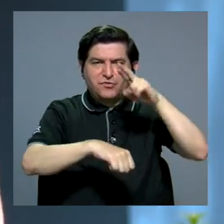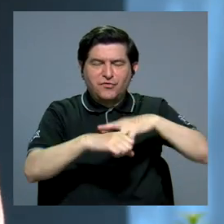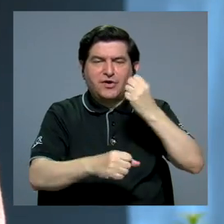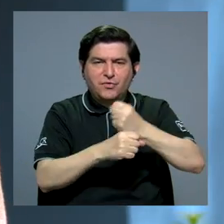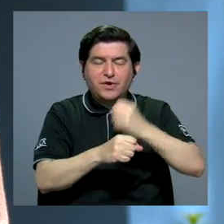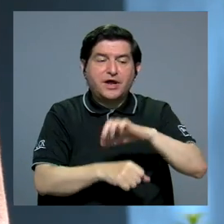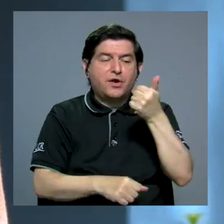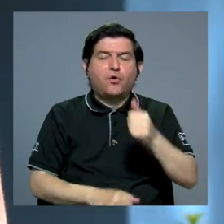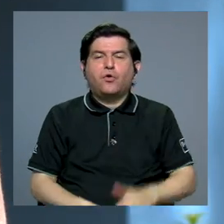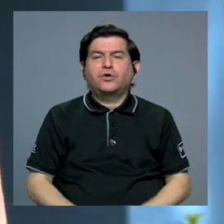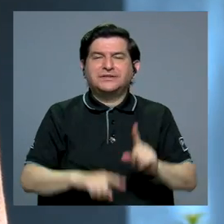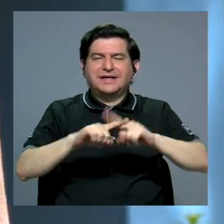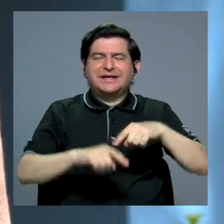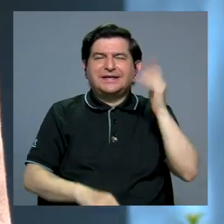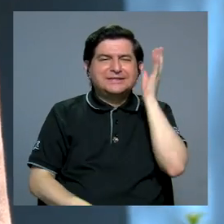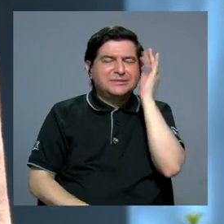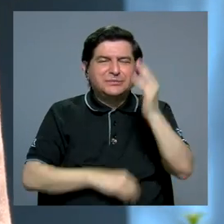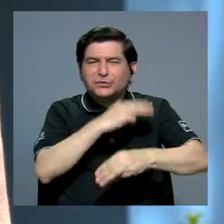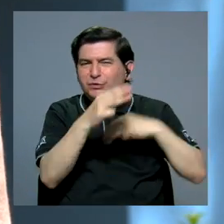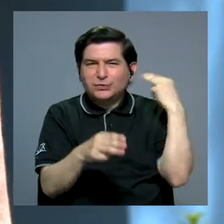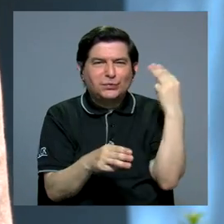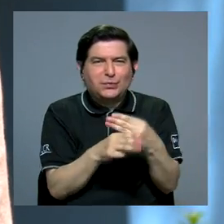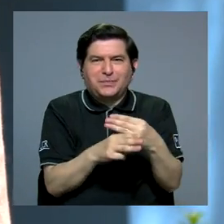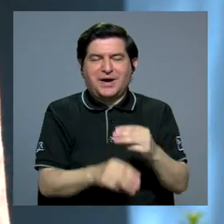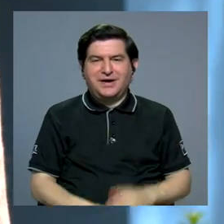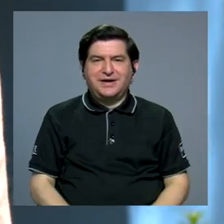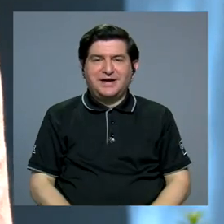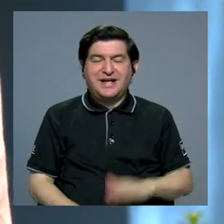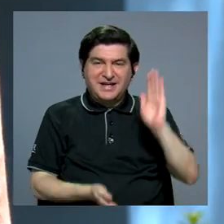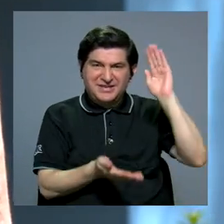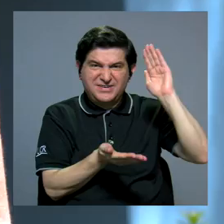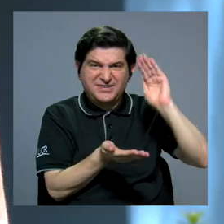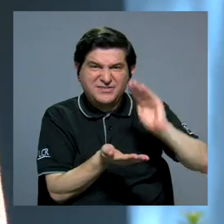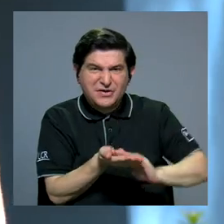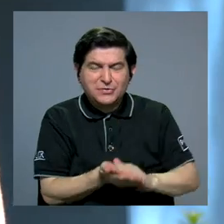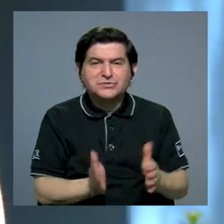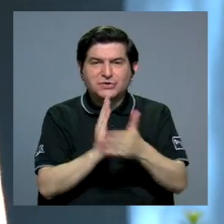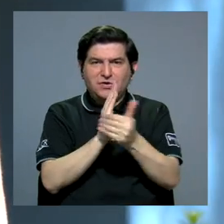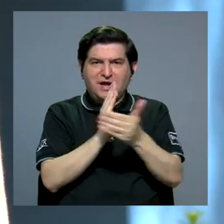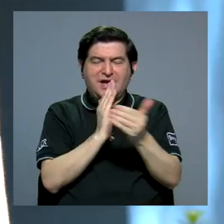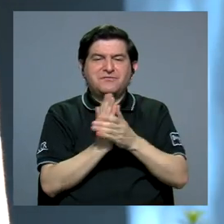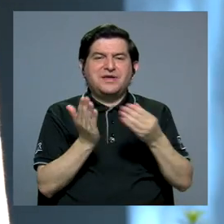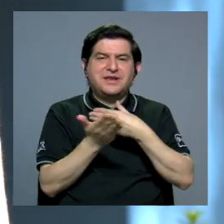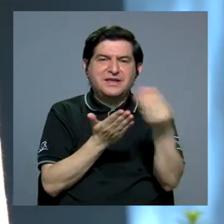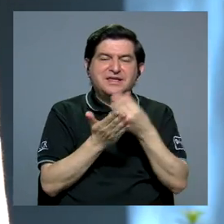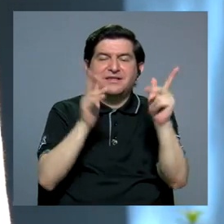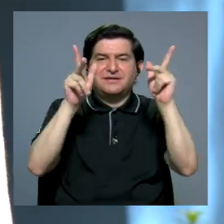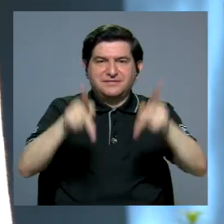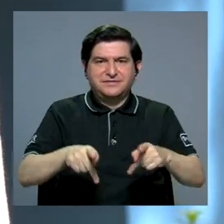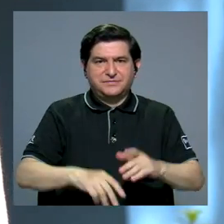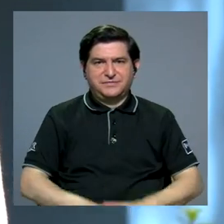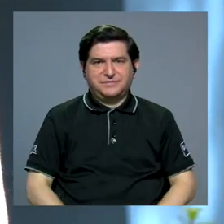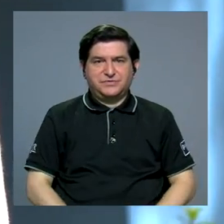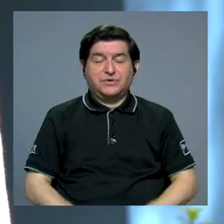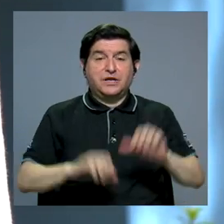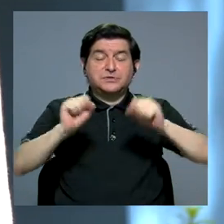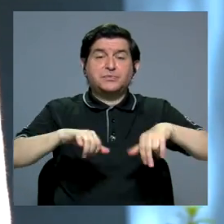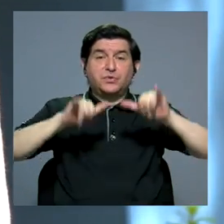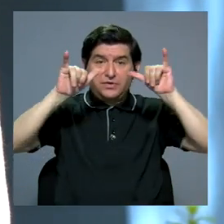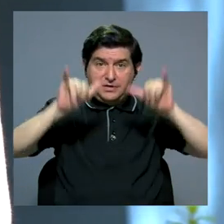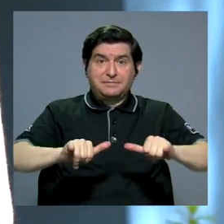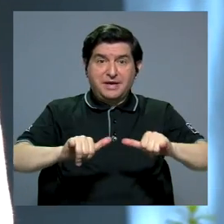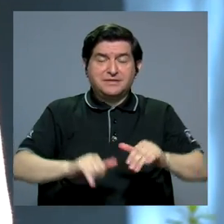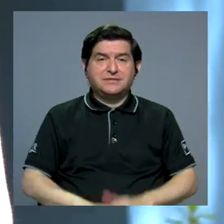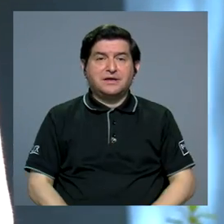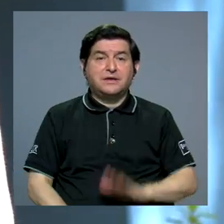tendencia que es muy preocupante en el mundo es la reducción de la capacidad de consumo de estas personas para mantener,